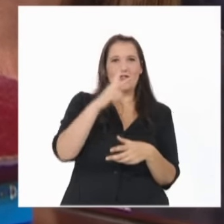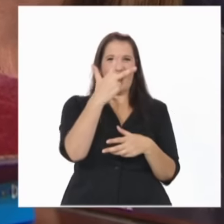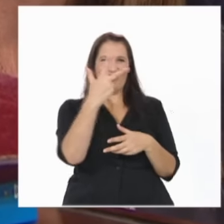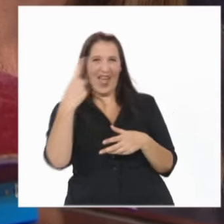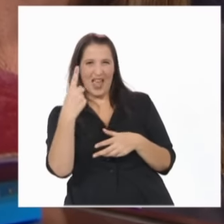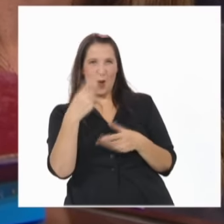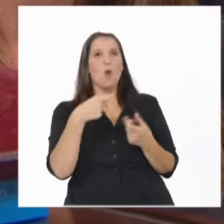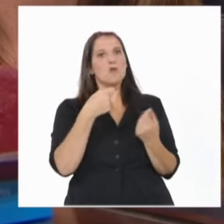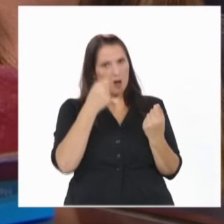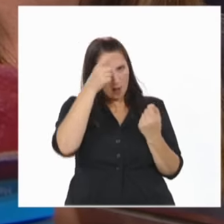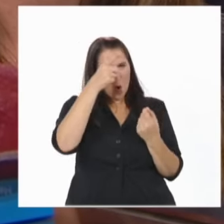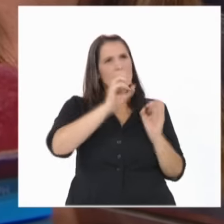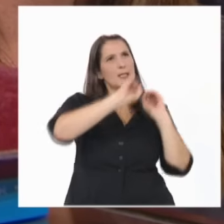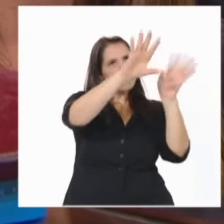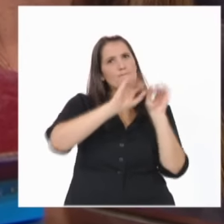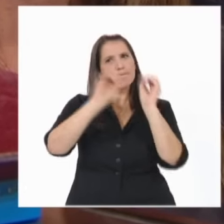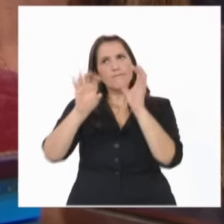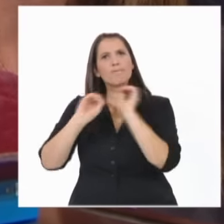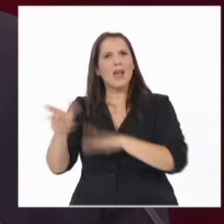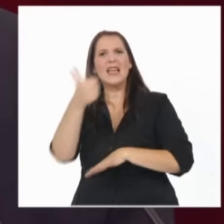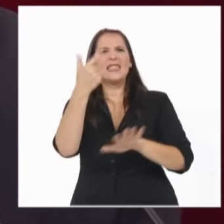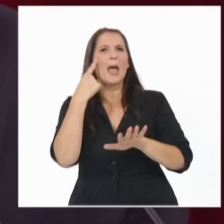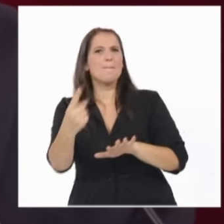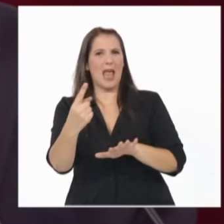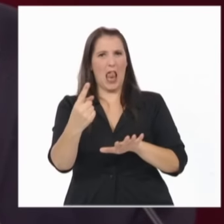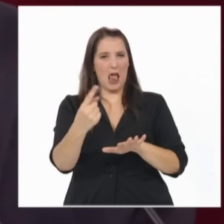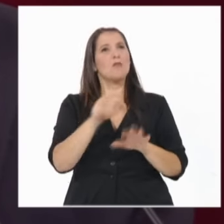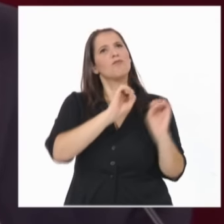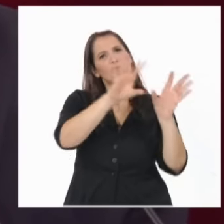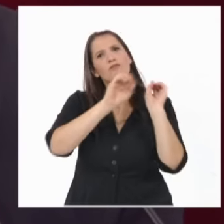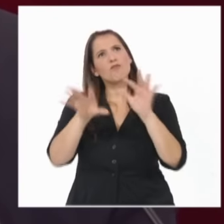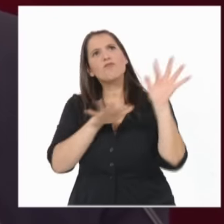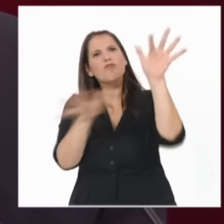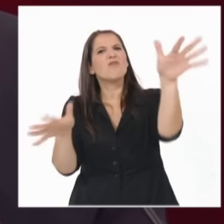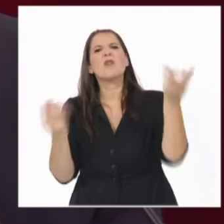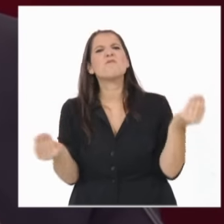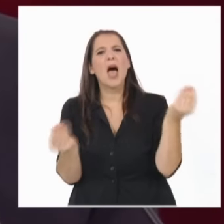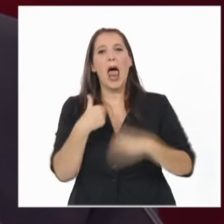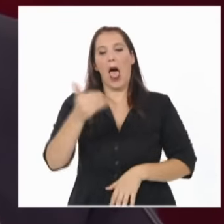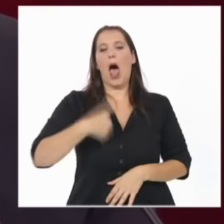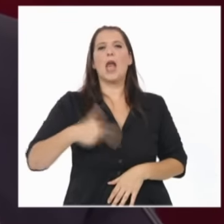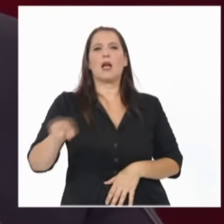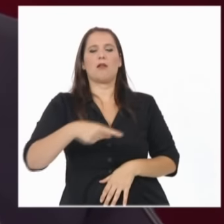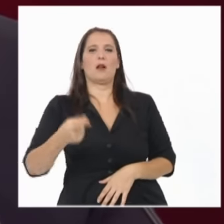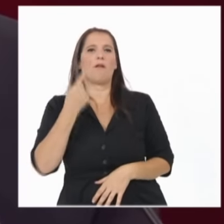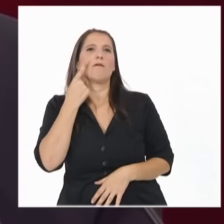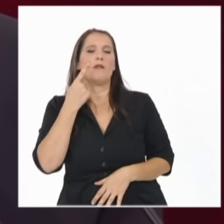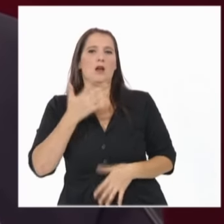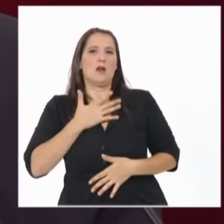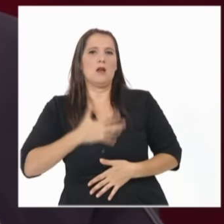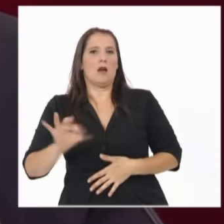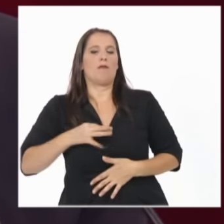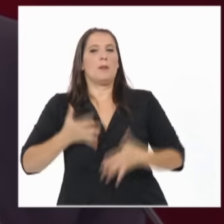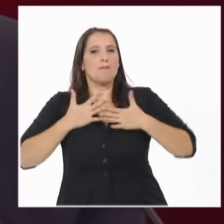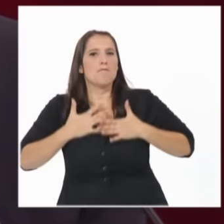.000 efectivos de fuerzas federales. Para que los argentinos puedan vivir más tranquilos, tenemos que